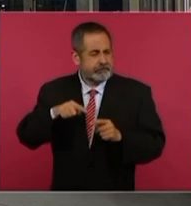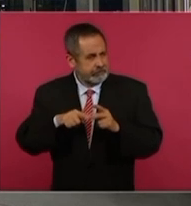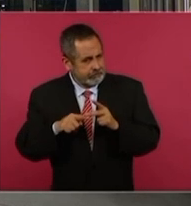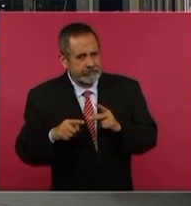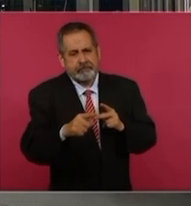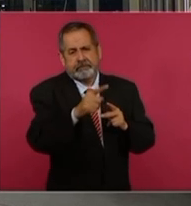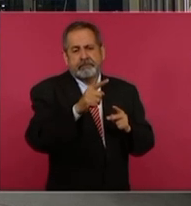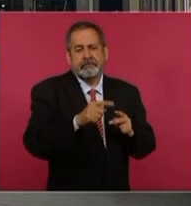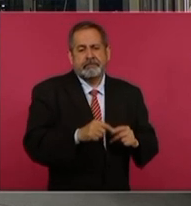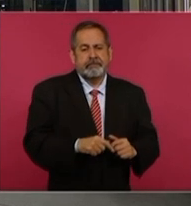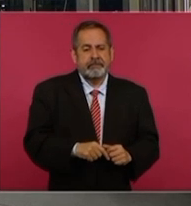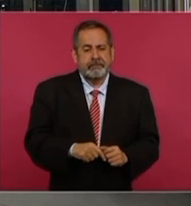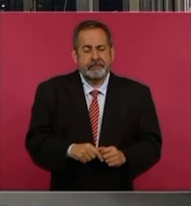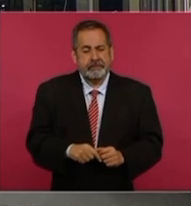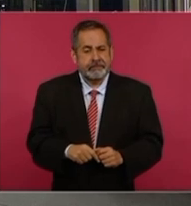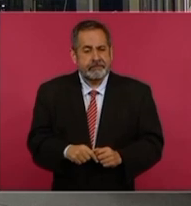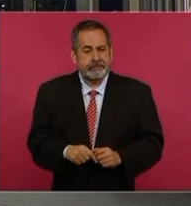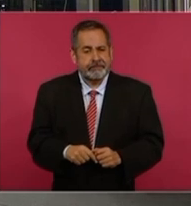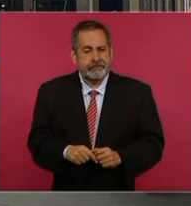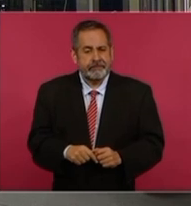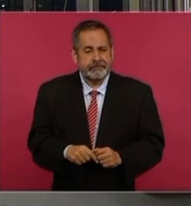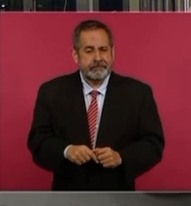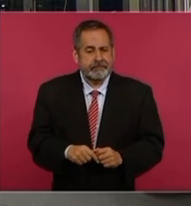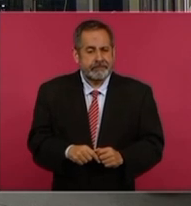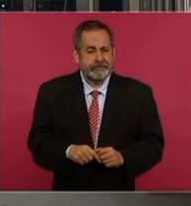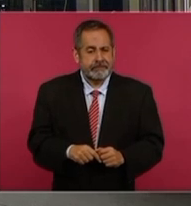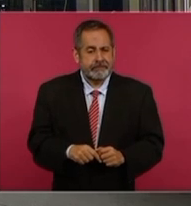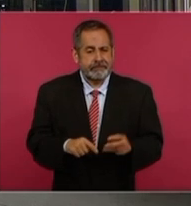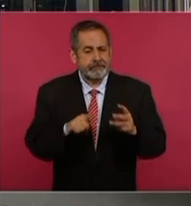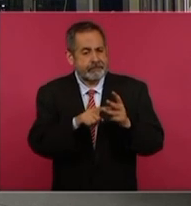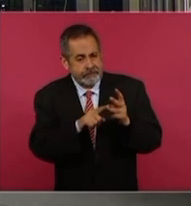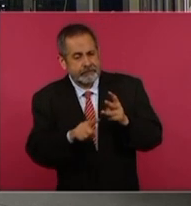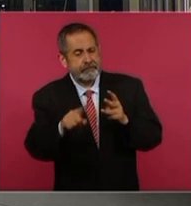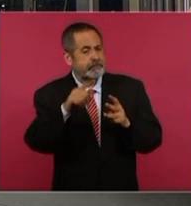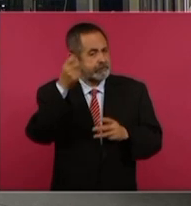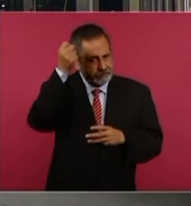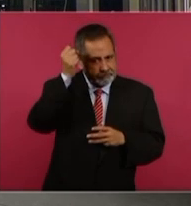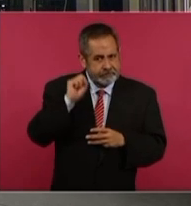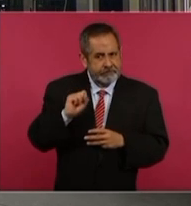a Sinaloa,